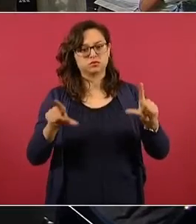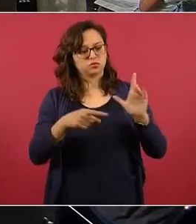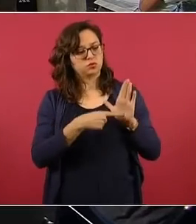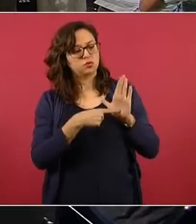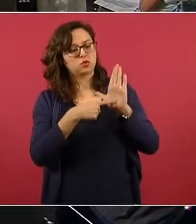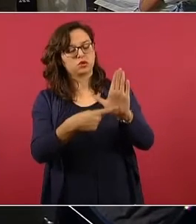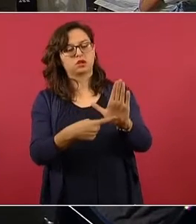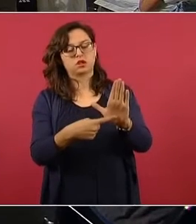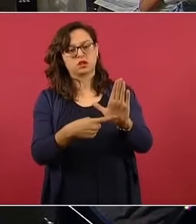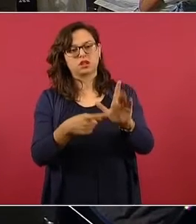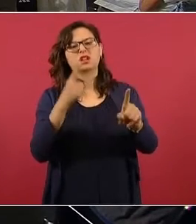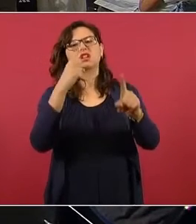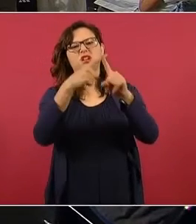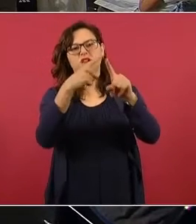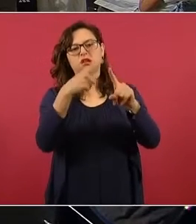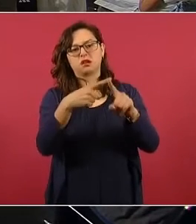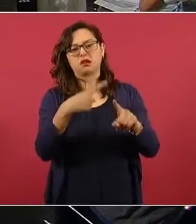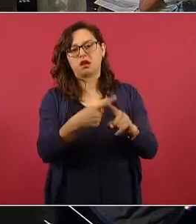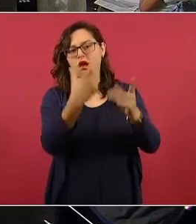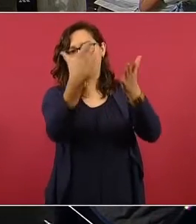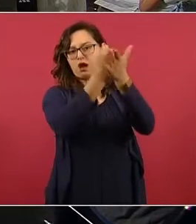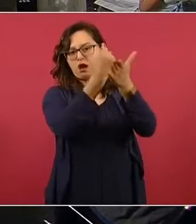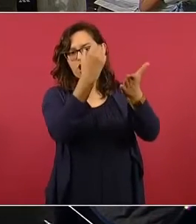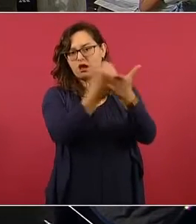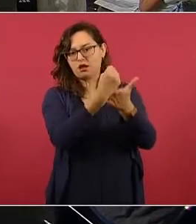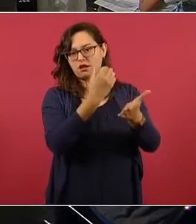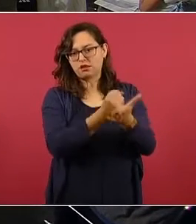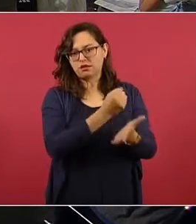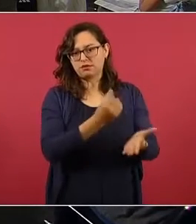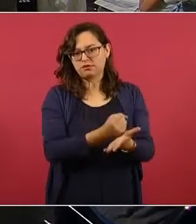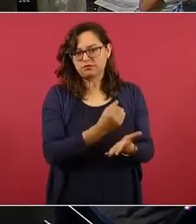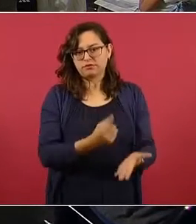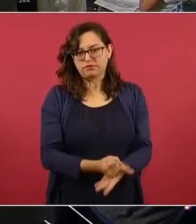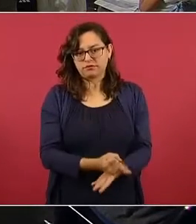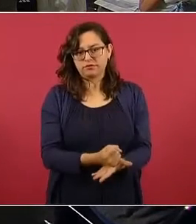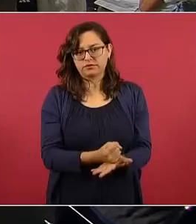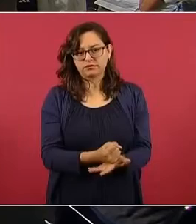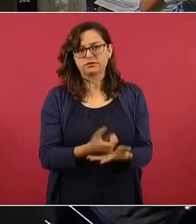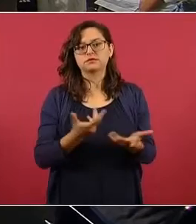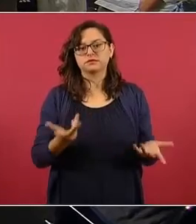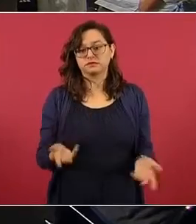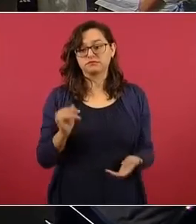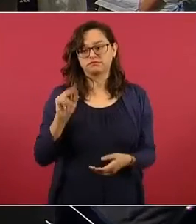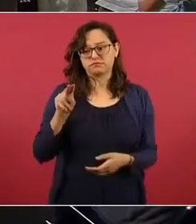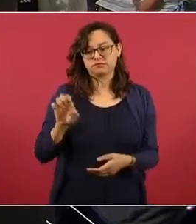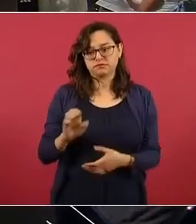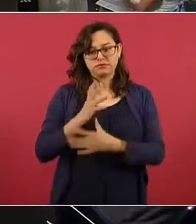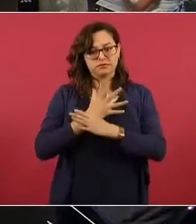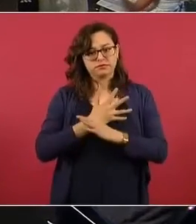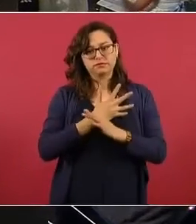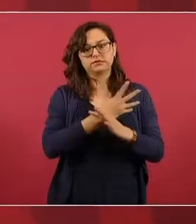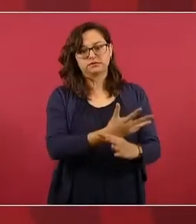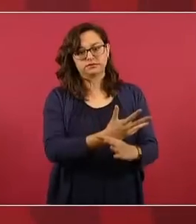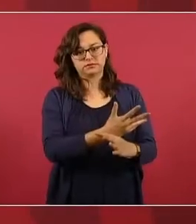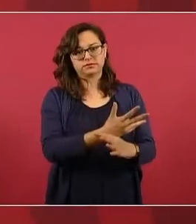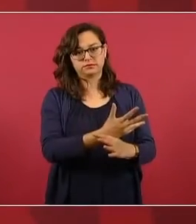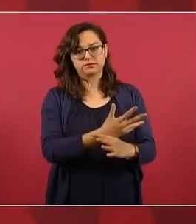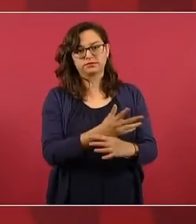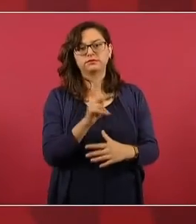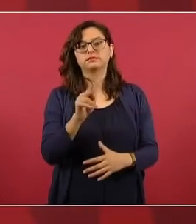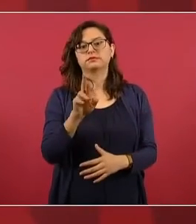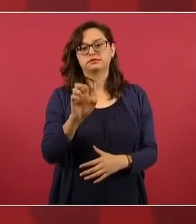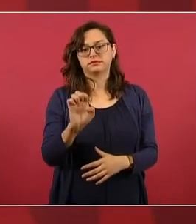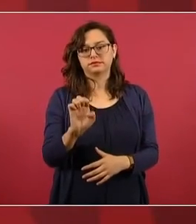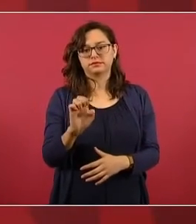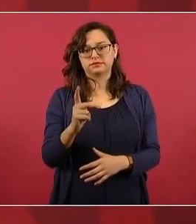vamos a dar a conocer los resultados del INE, en el PrEP,